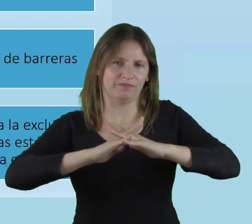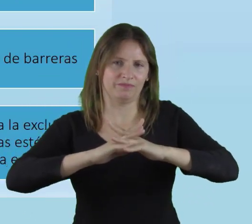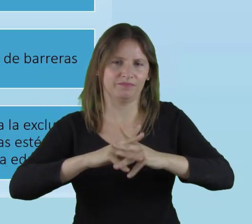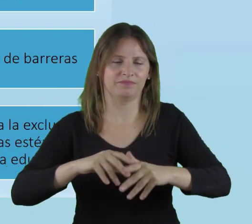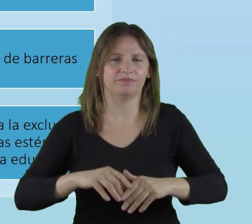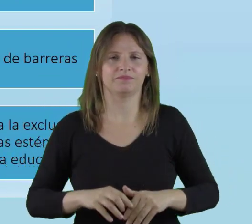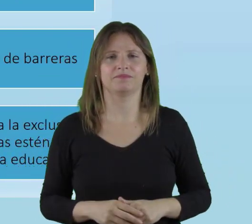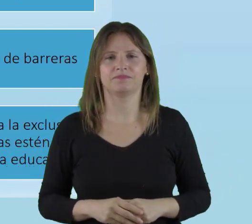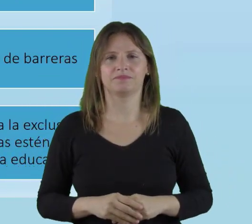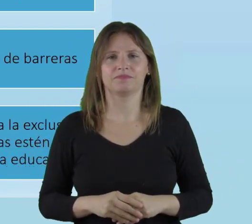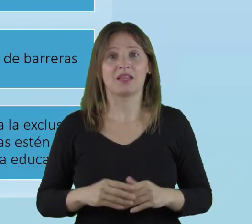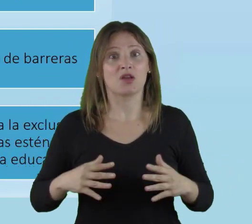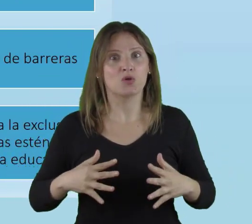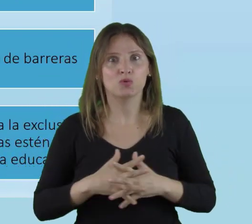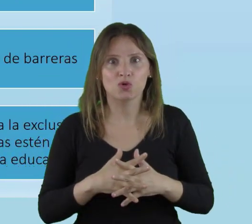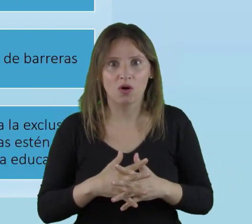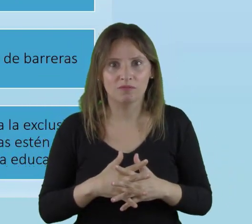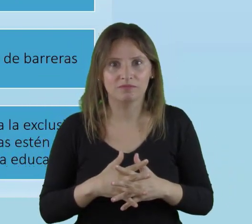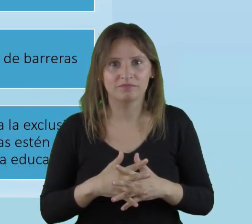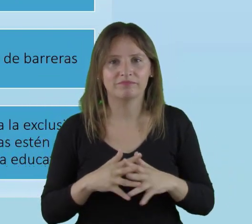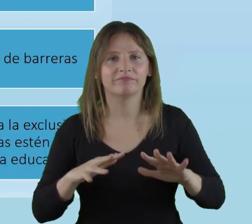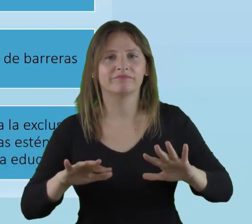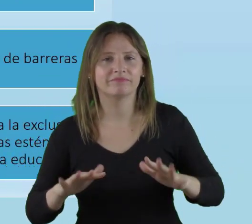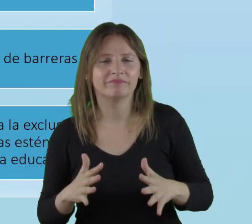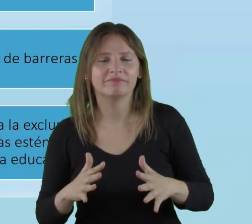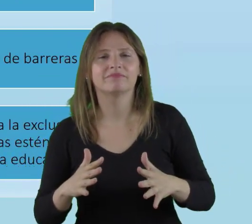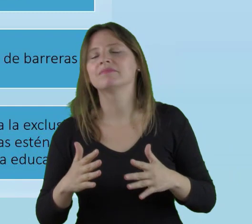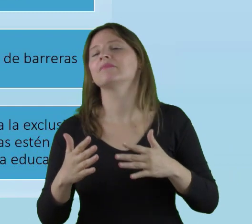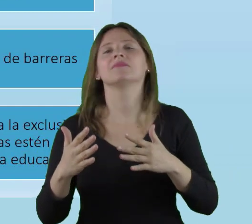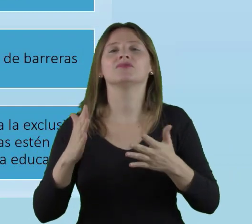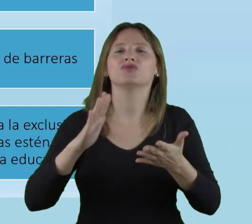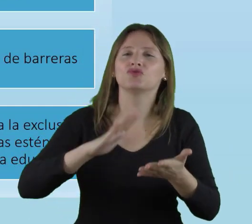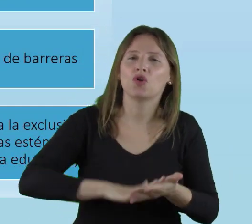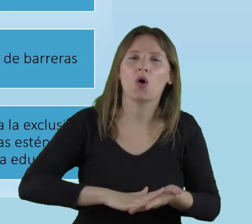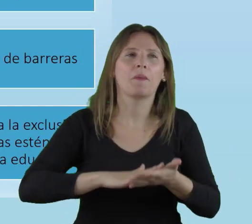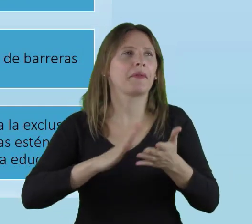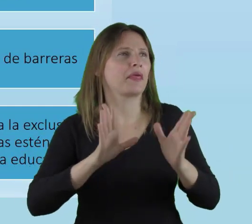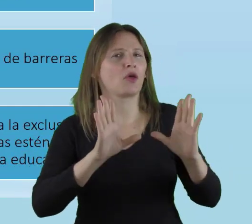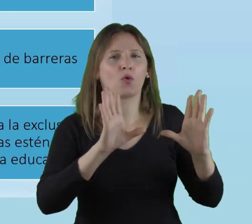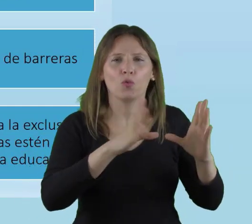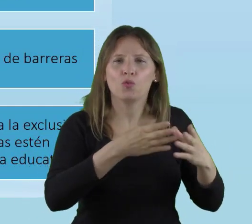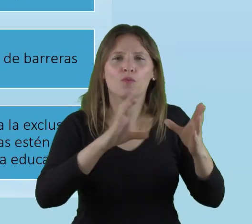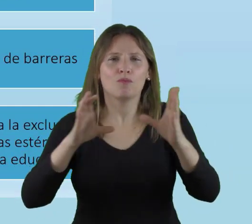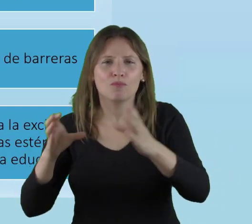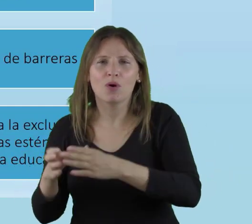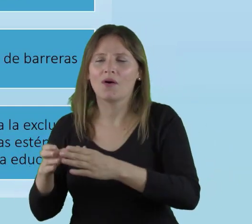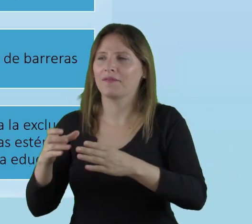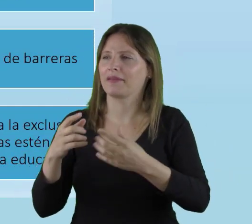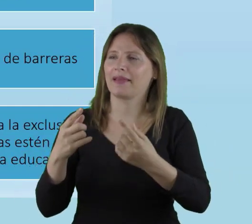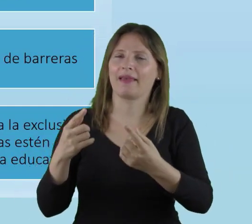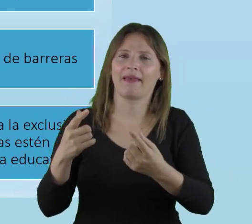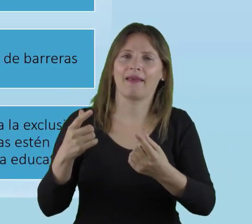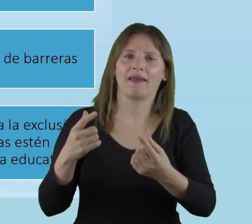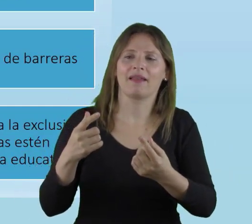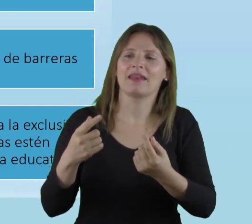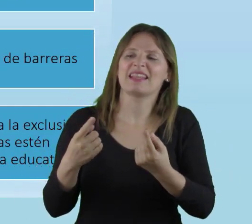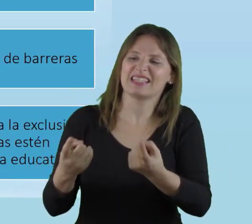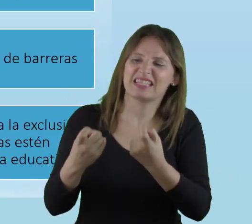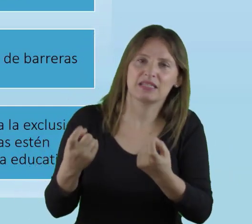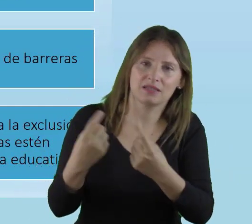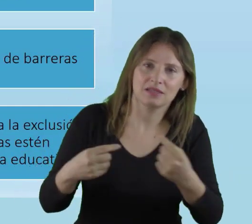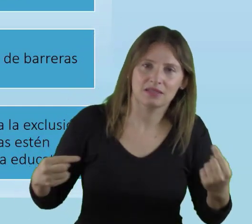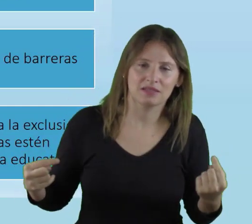La inclusión referida a todos los grupos vulnerables a la